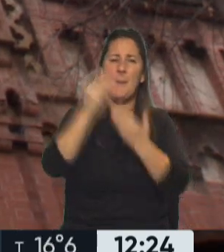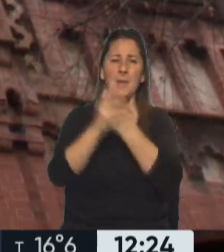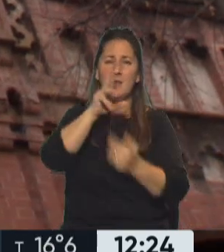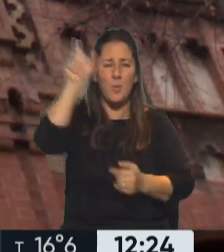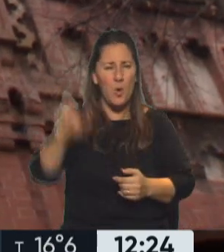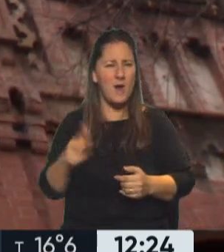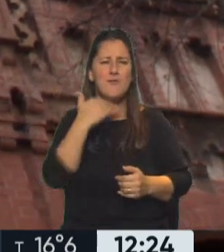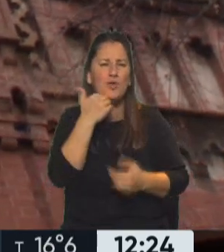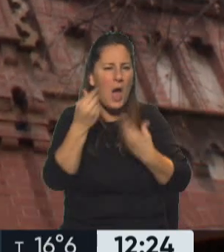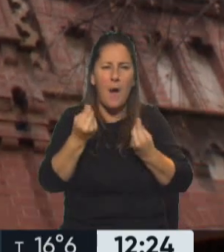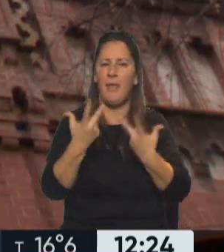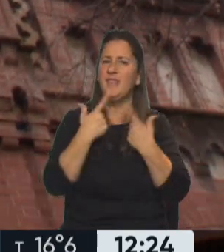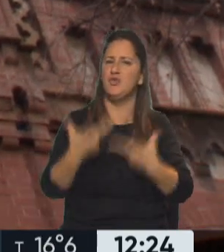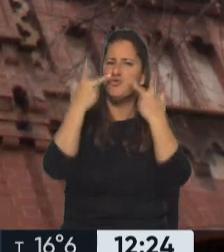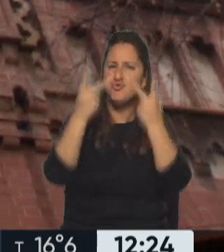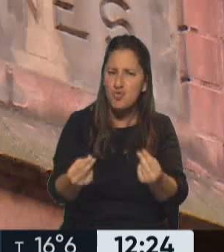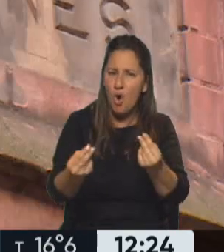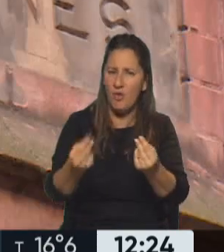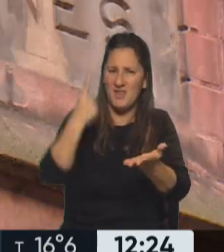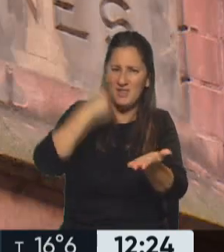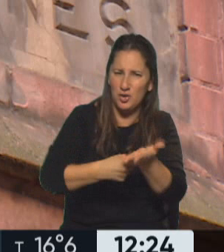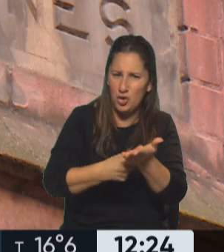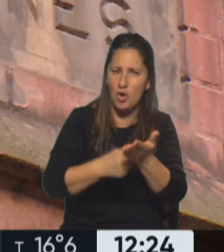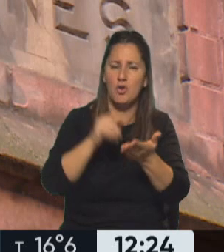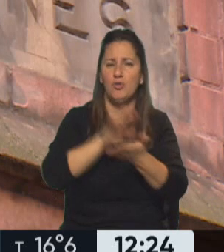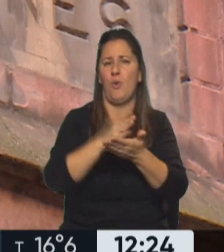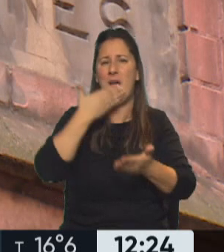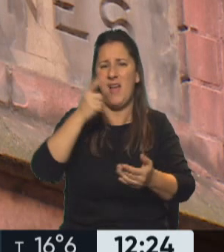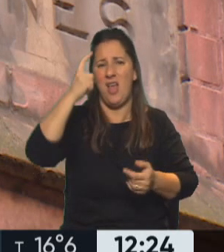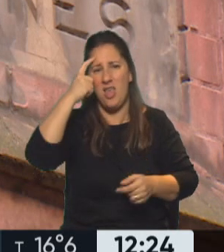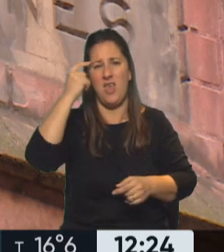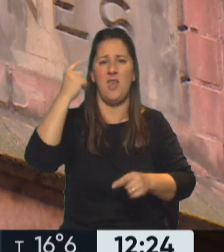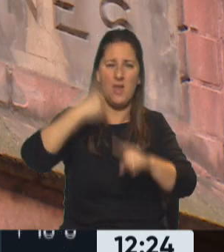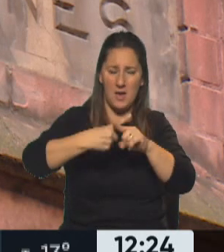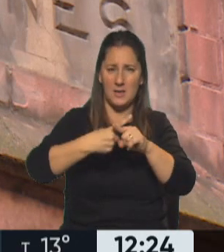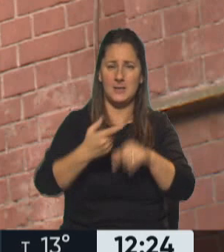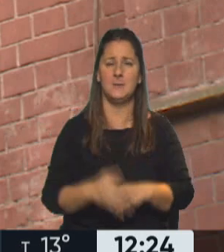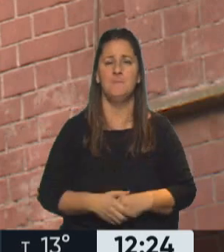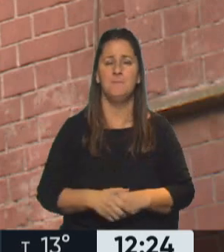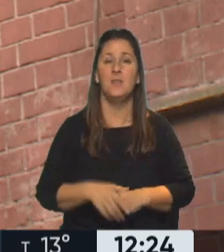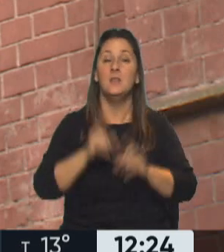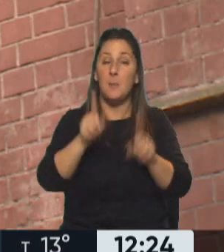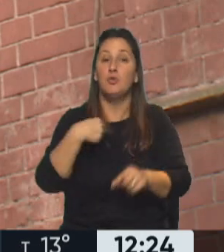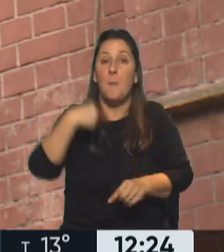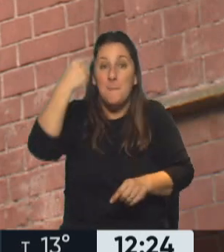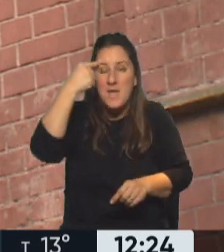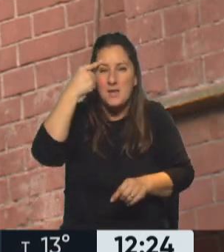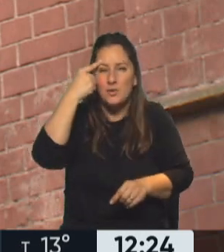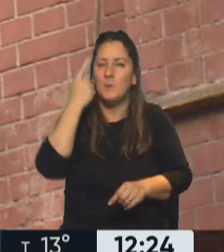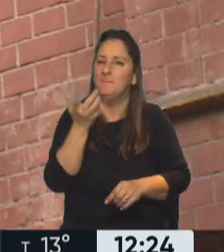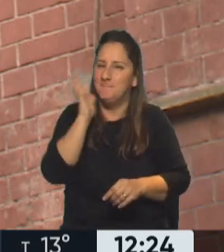detonador que puede significar esta resolución para muchos alumnes de la diversidad. Y creo que está más que